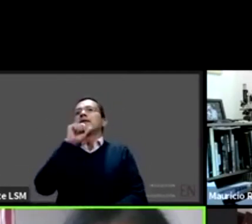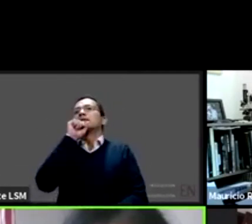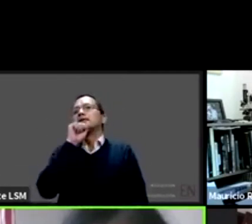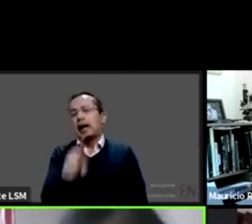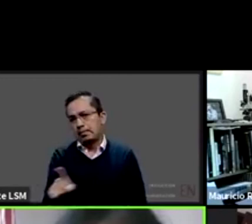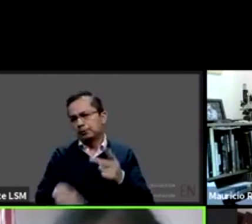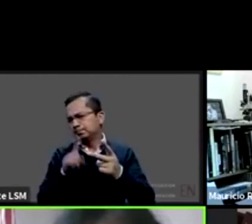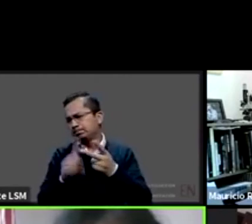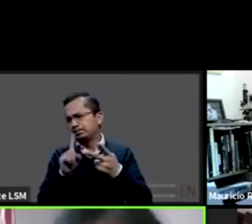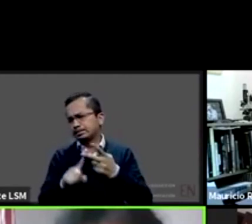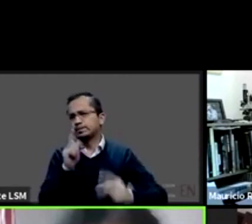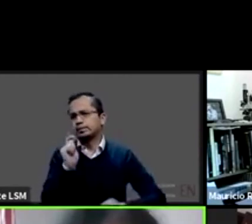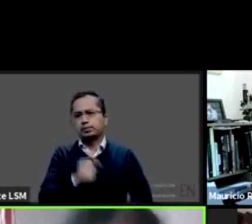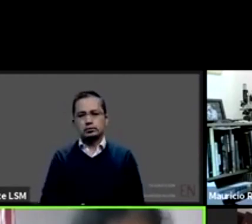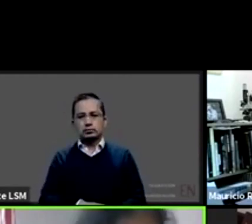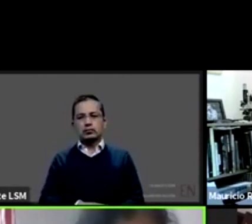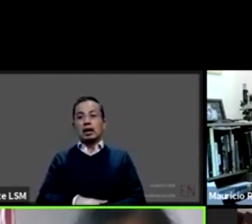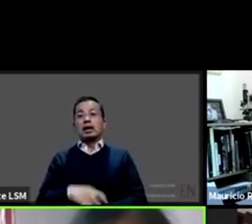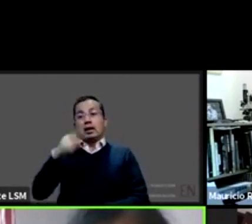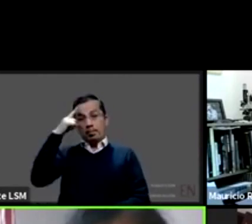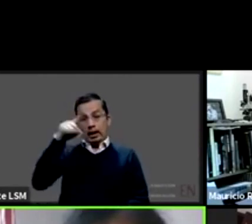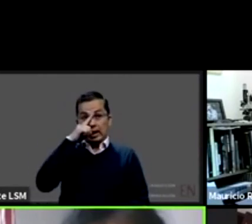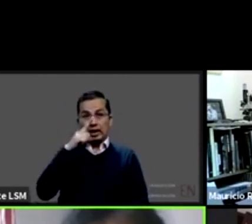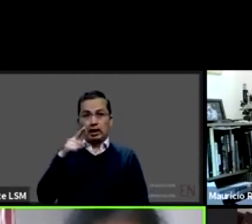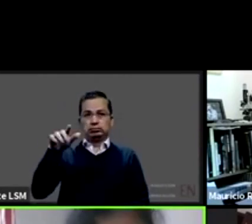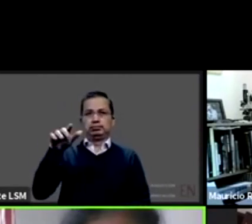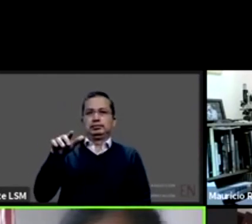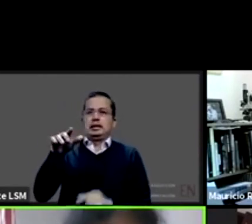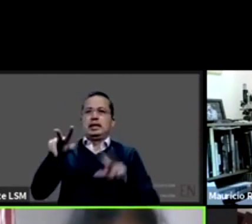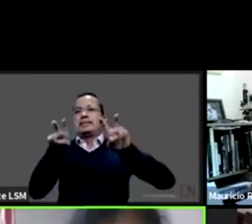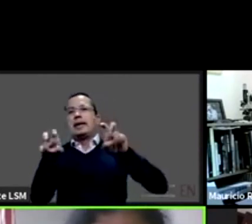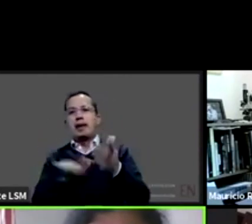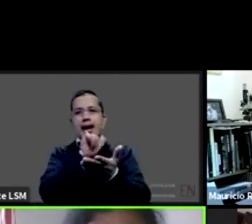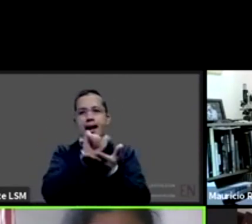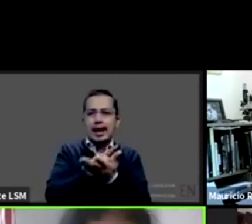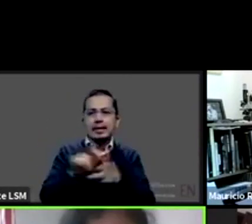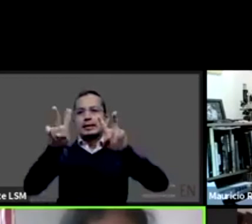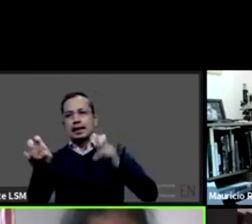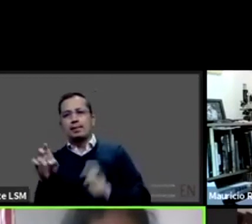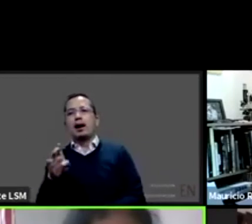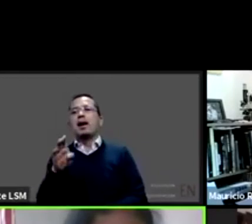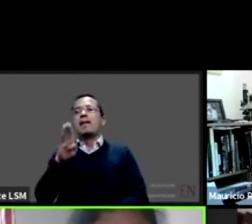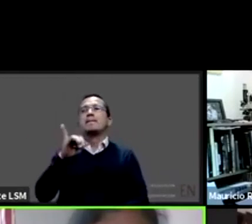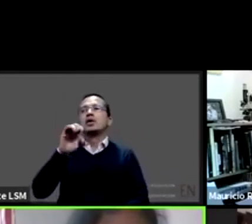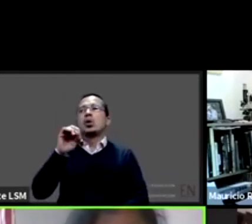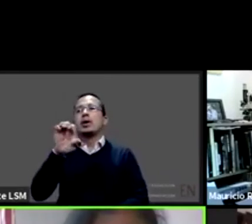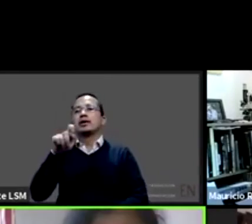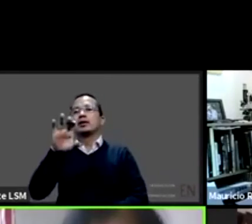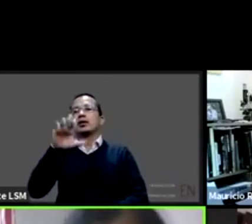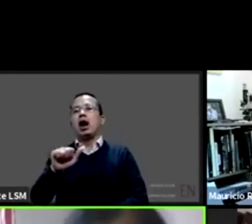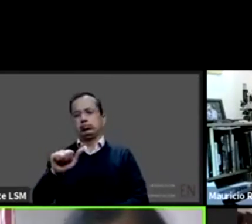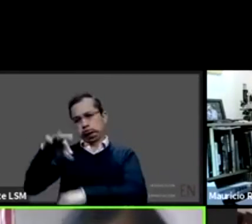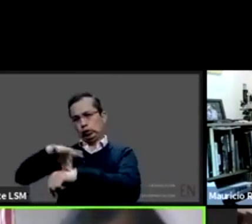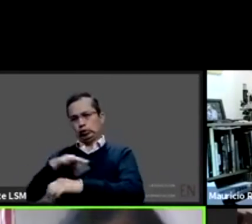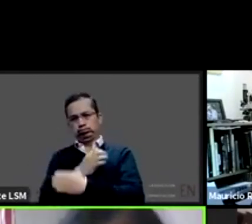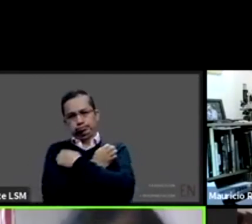considerar adaptaciones en el apartado concreto de aspectos legales y bioéticos en el texto de las recomendaciones creo que ahí tendríamos que